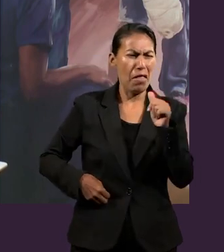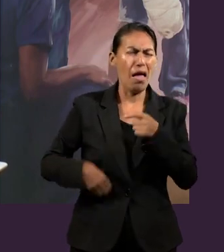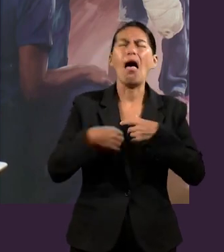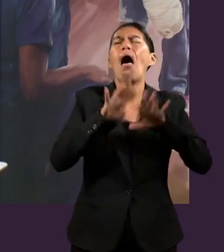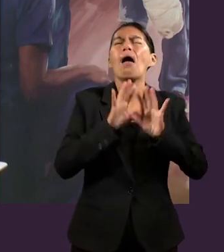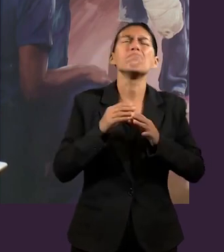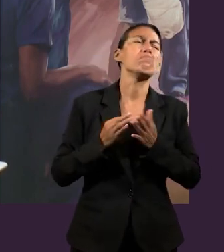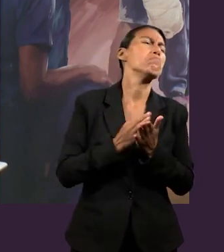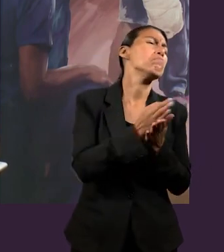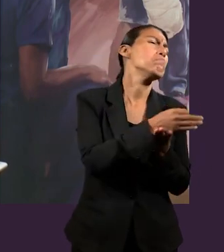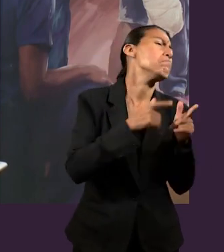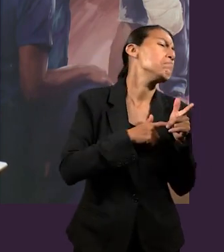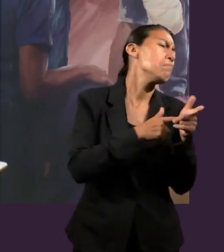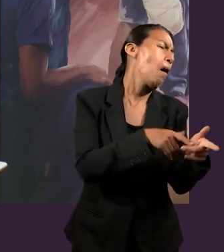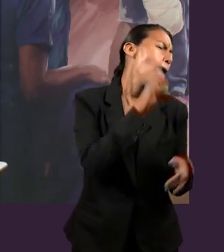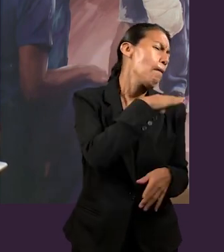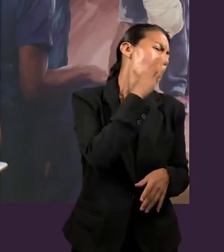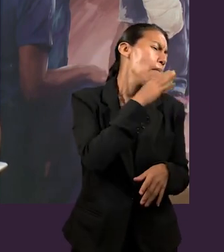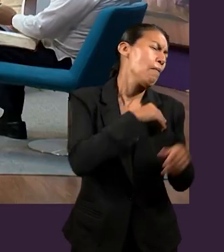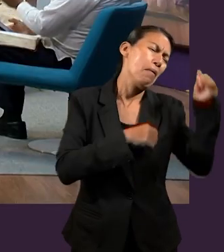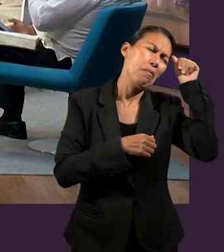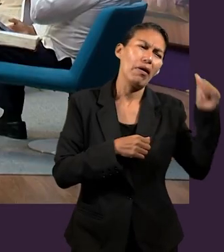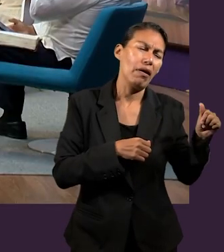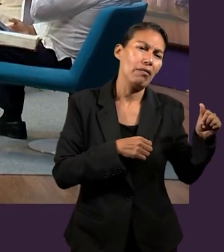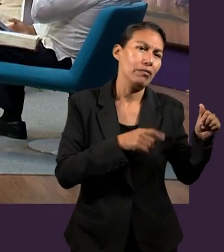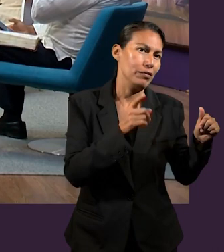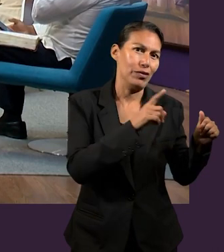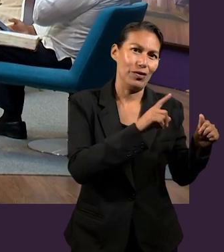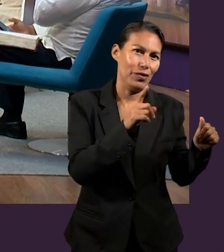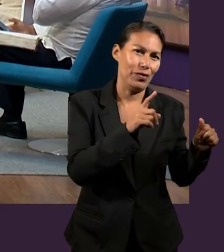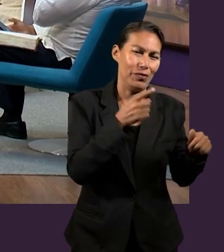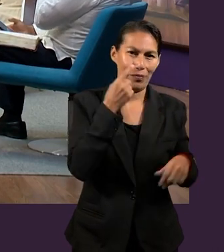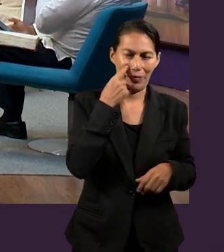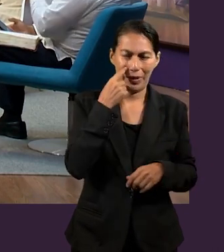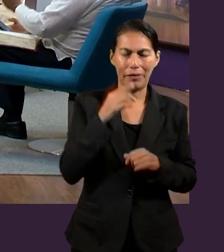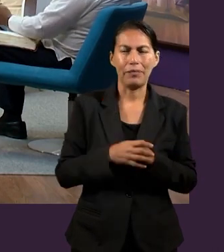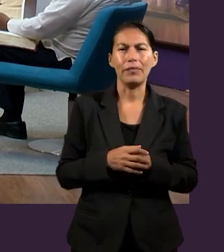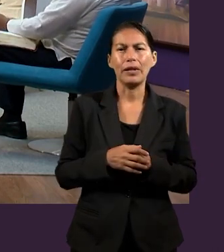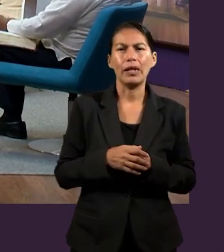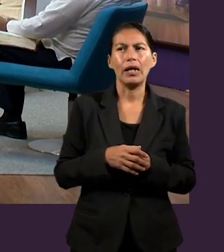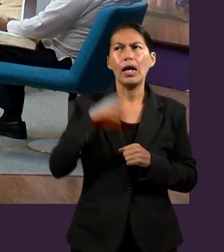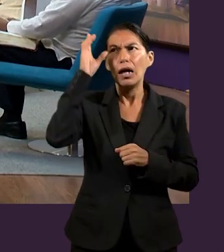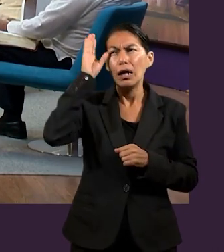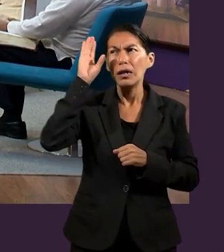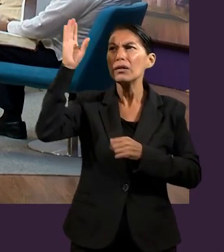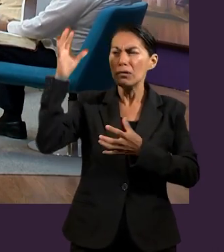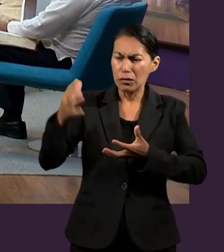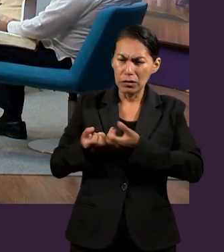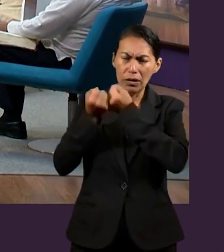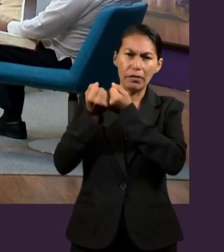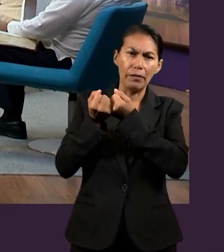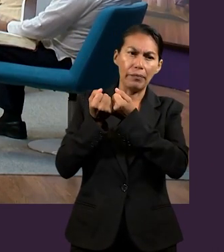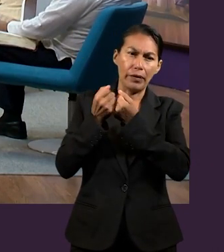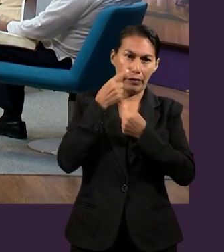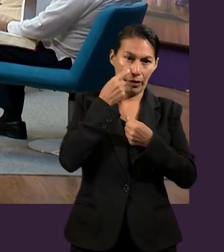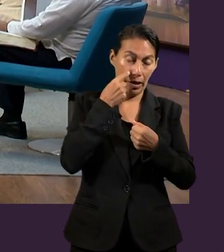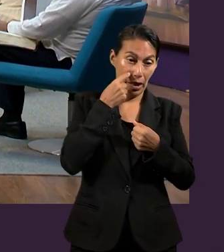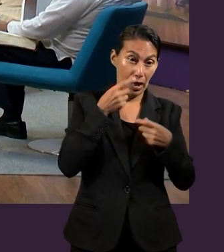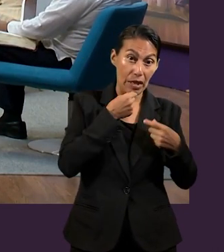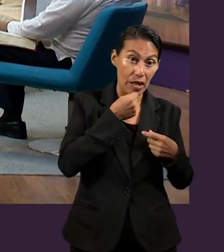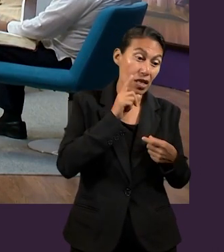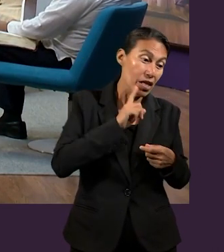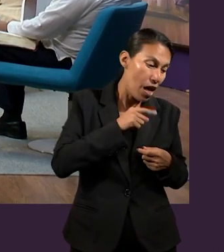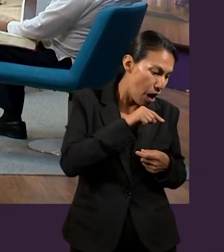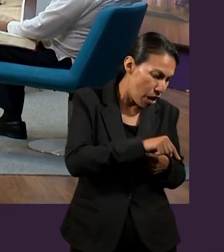poco a la historia de la niña, decía que las personas la veían. Hay muchas personas que pueden ver, incluso nosotros,